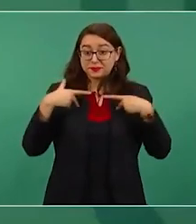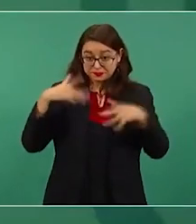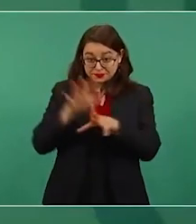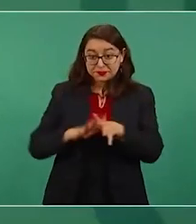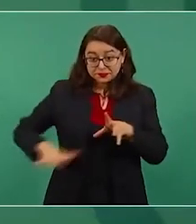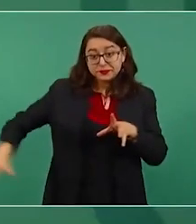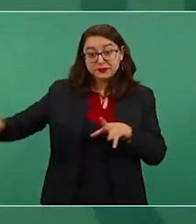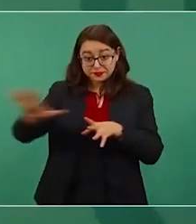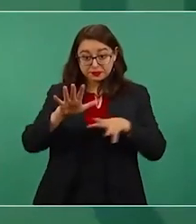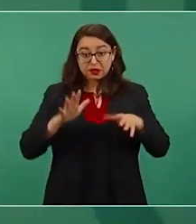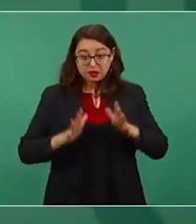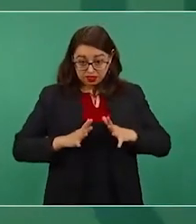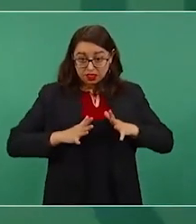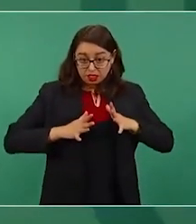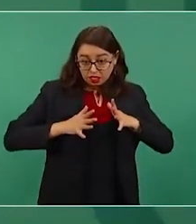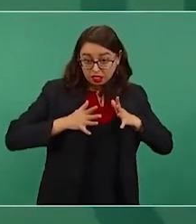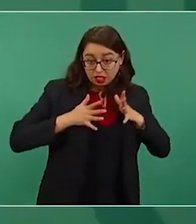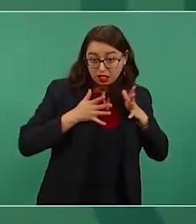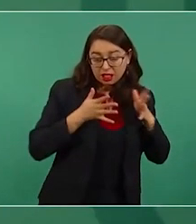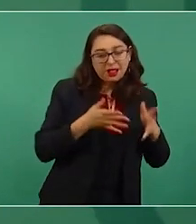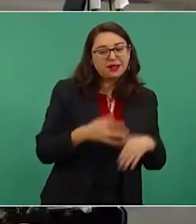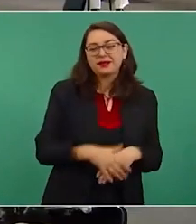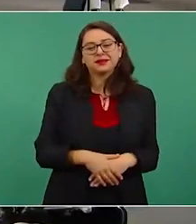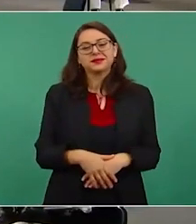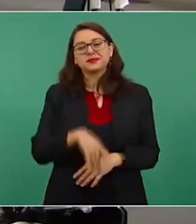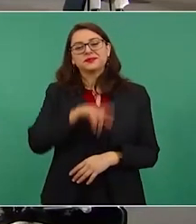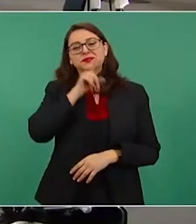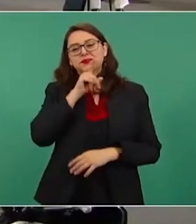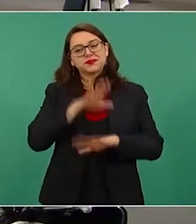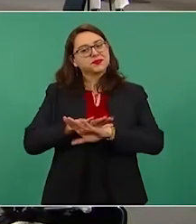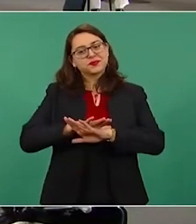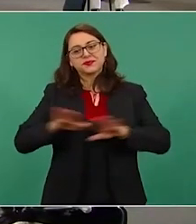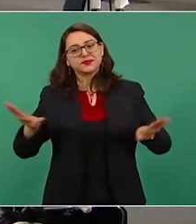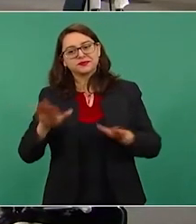informaciones. Hasta aquí la sección de hoy. Muchas gracias.